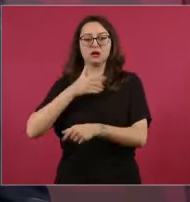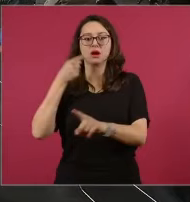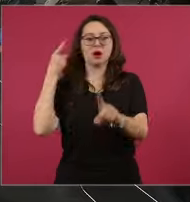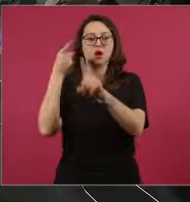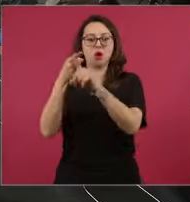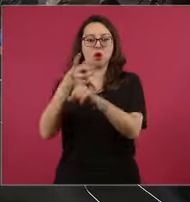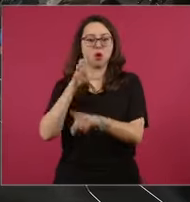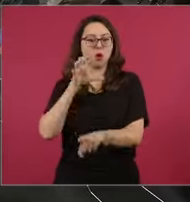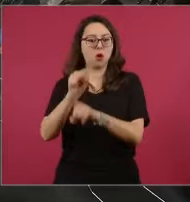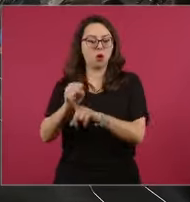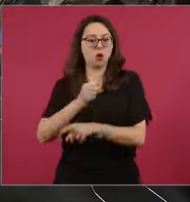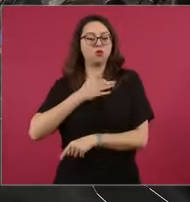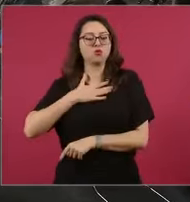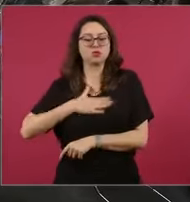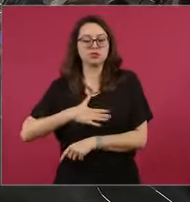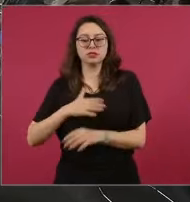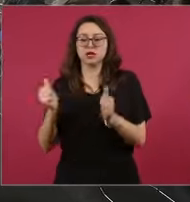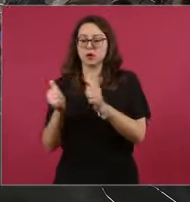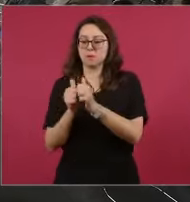que continúe la paz.